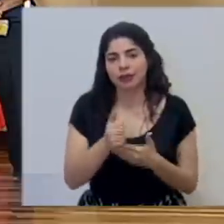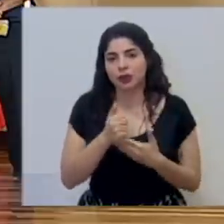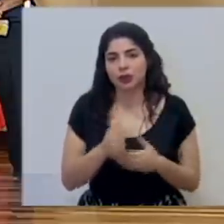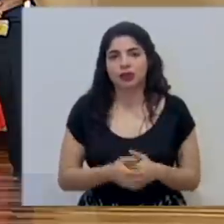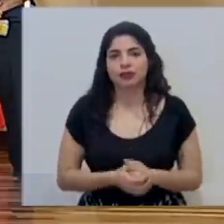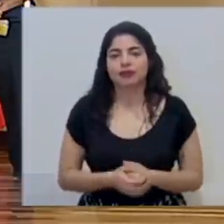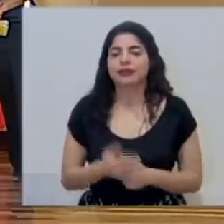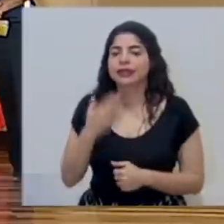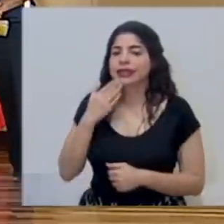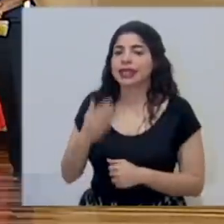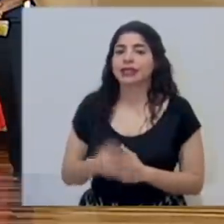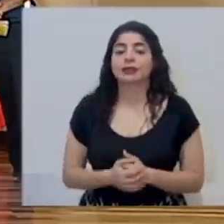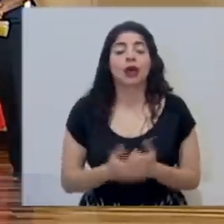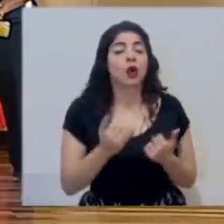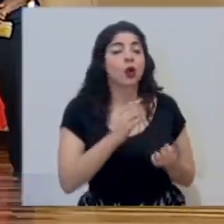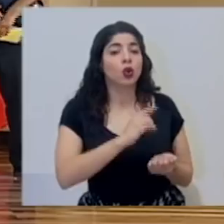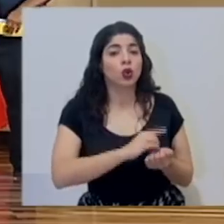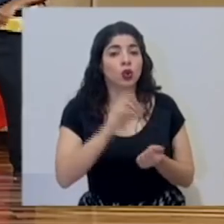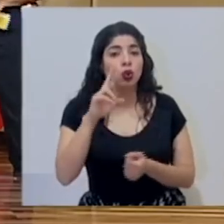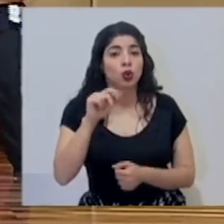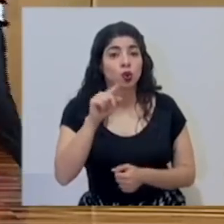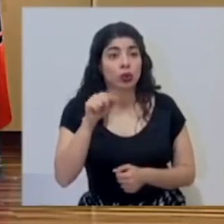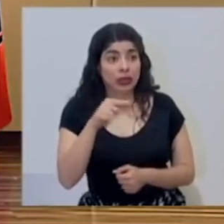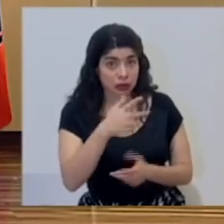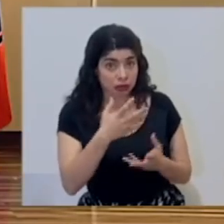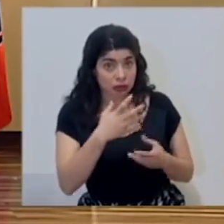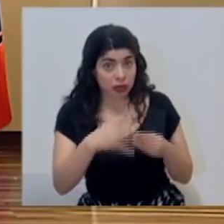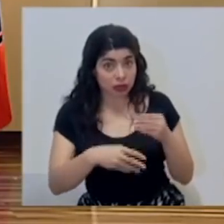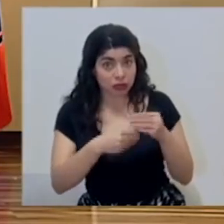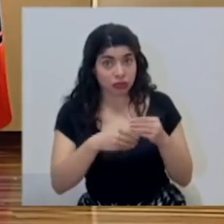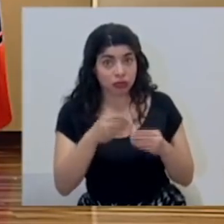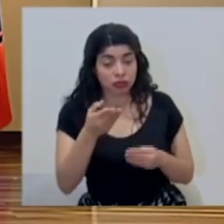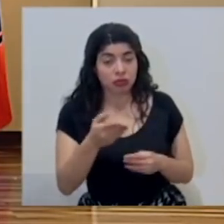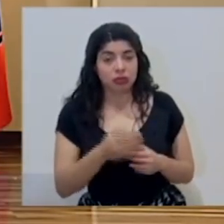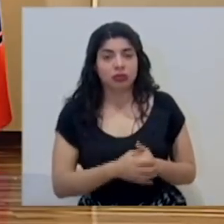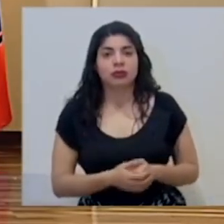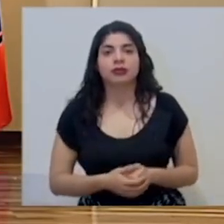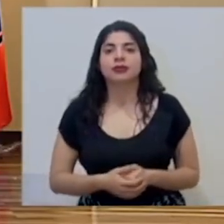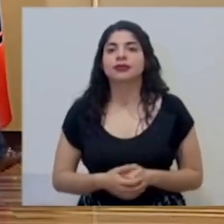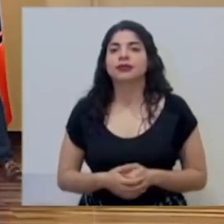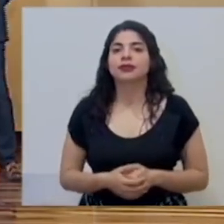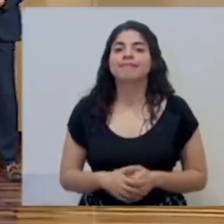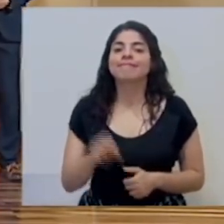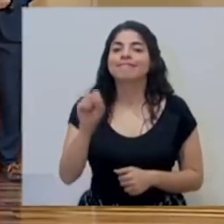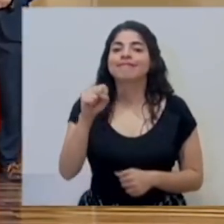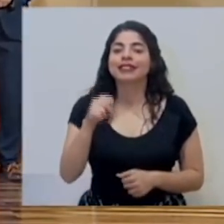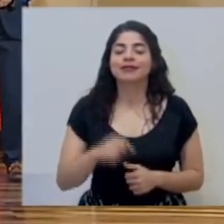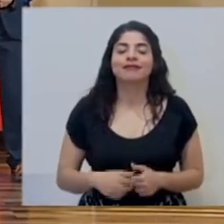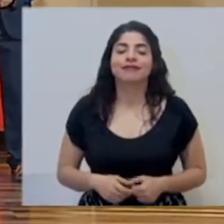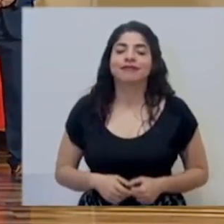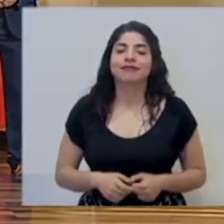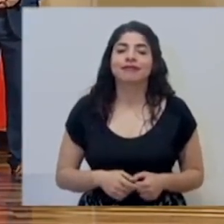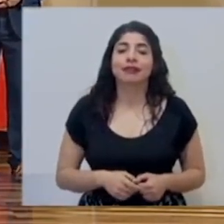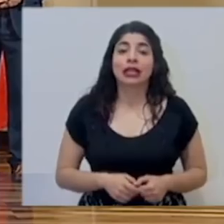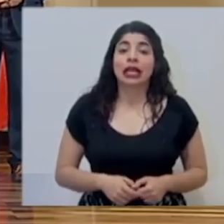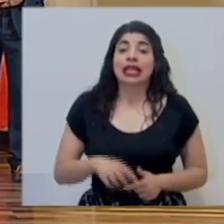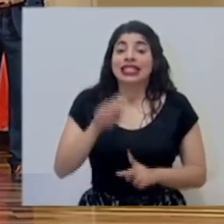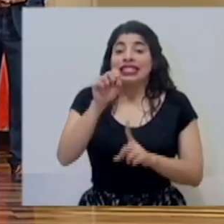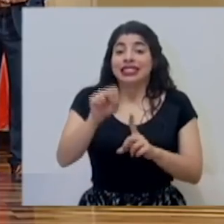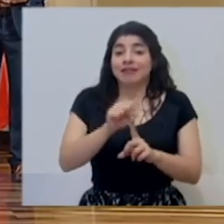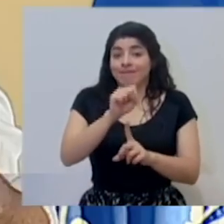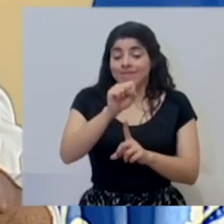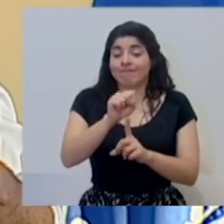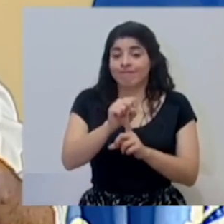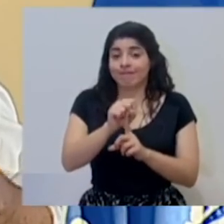Gracias. El doctor Ruiz quisiera precisar la respuesta. Sí, la